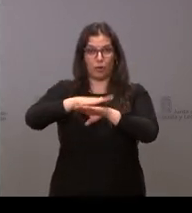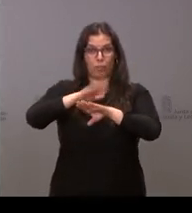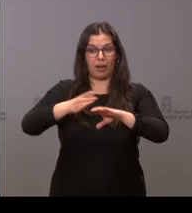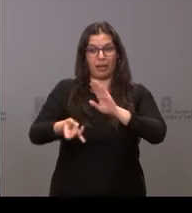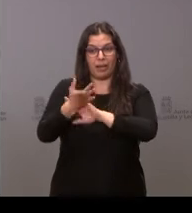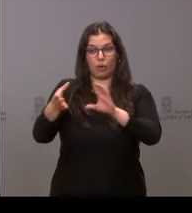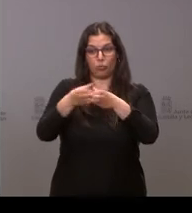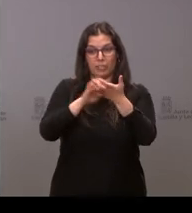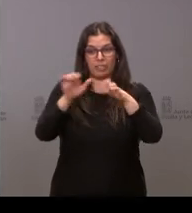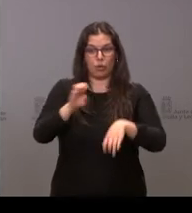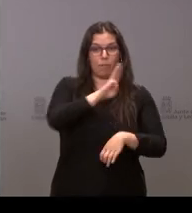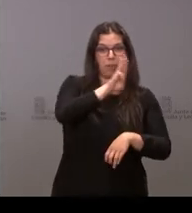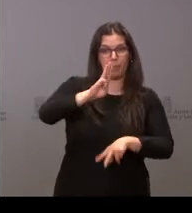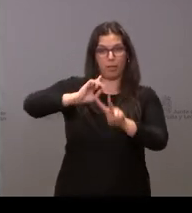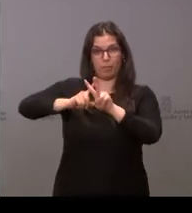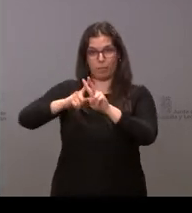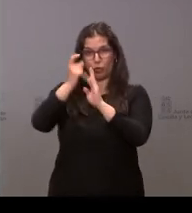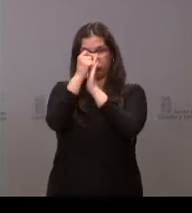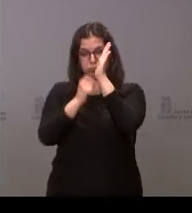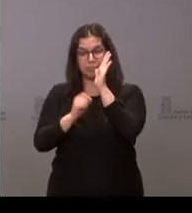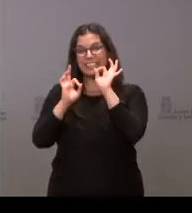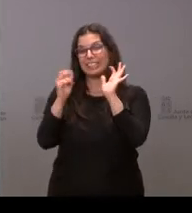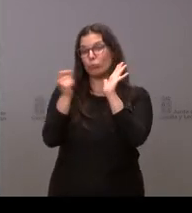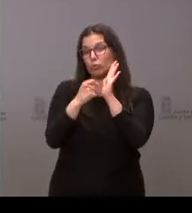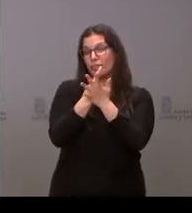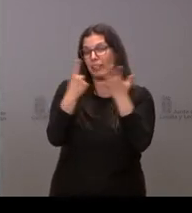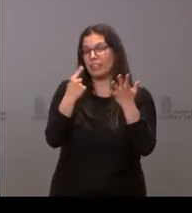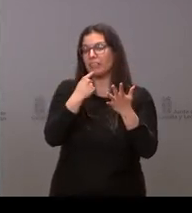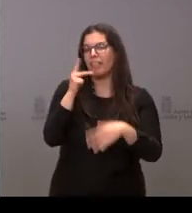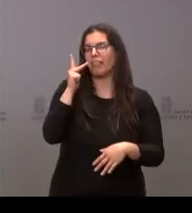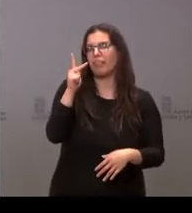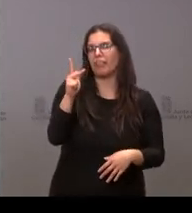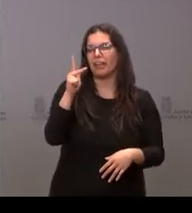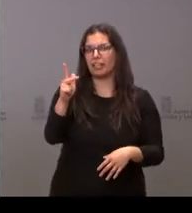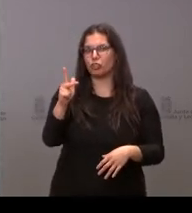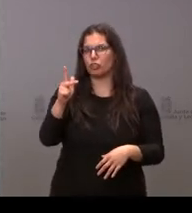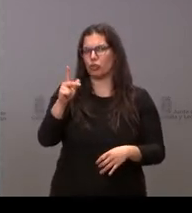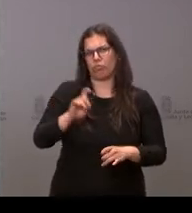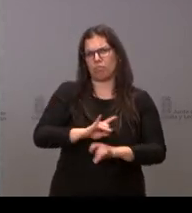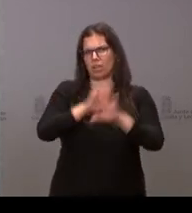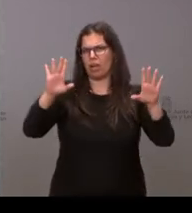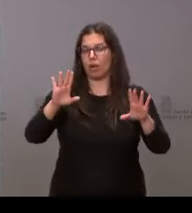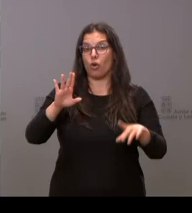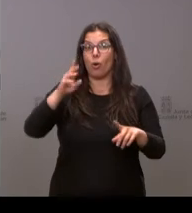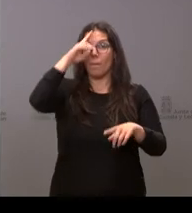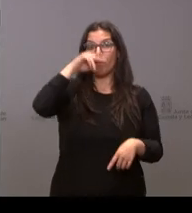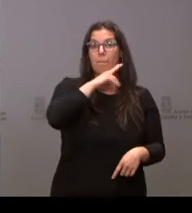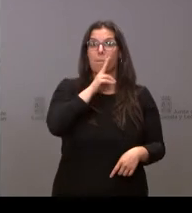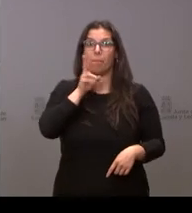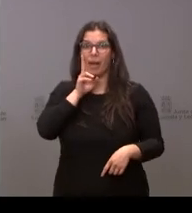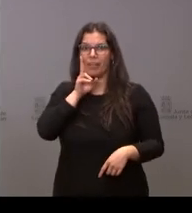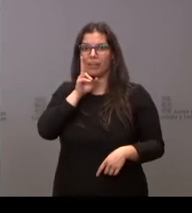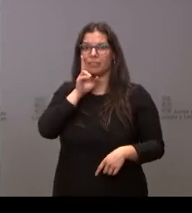entre el Partido Popular y Vox, hay un punto 16 que habla del derecho inalienable de los padres a decidir la educación de sus hijos.